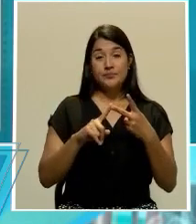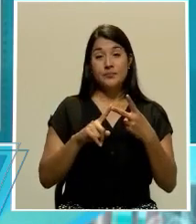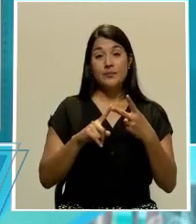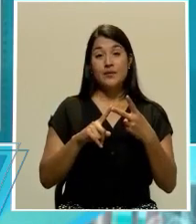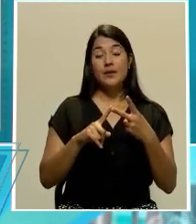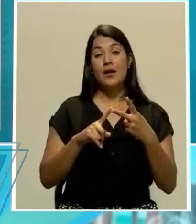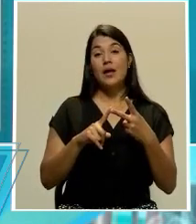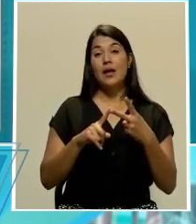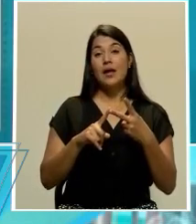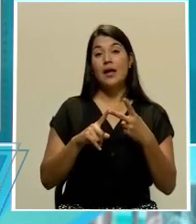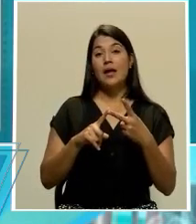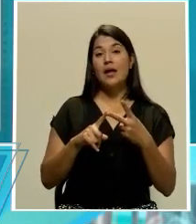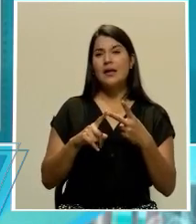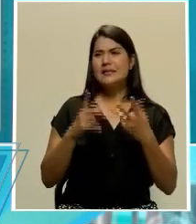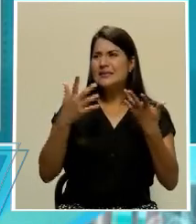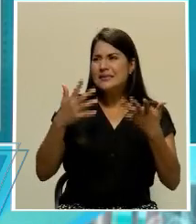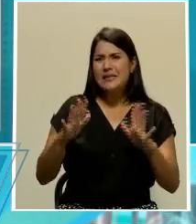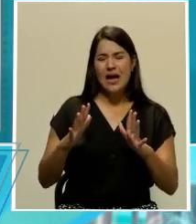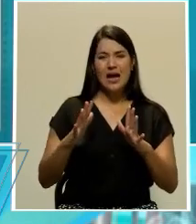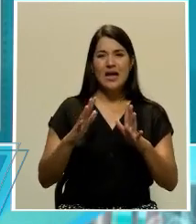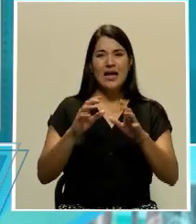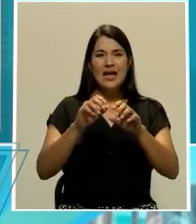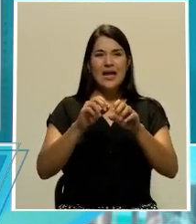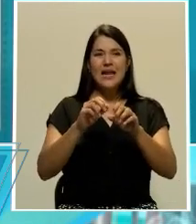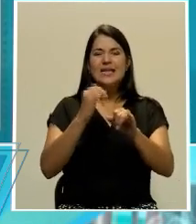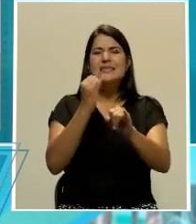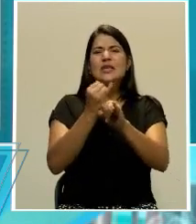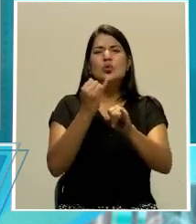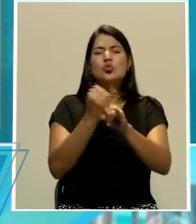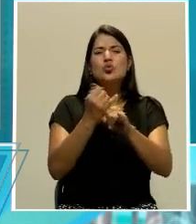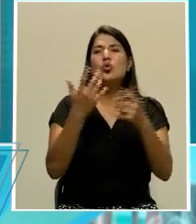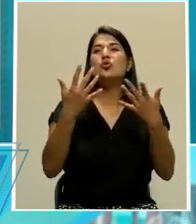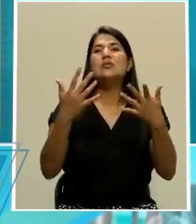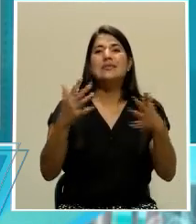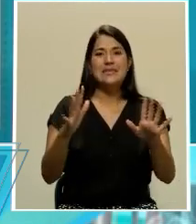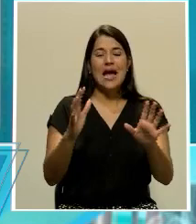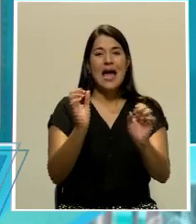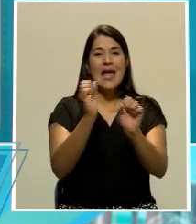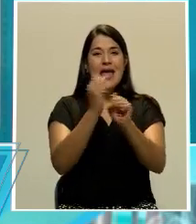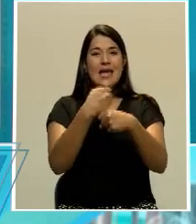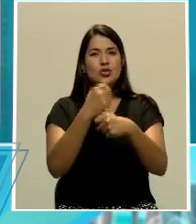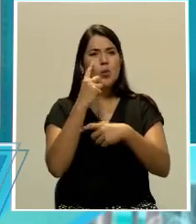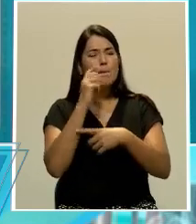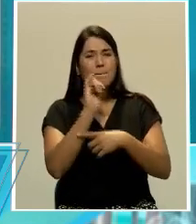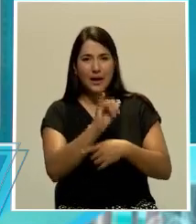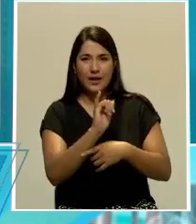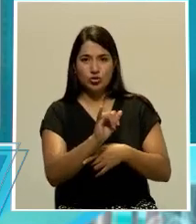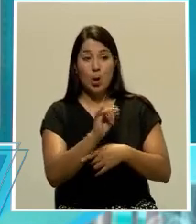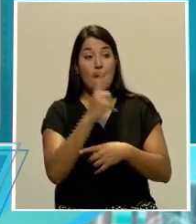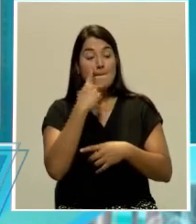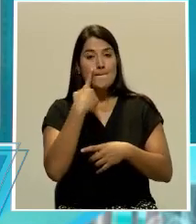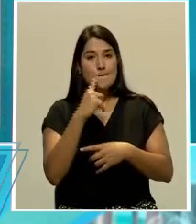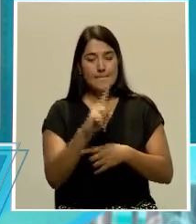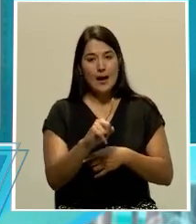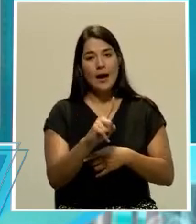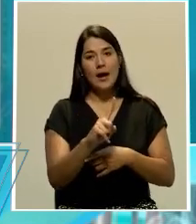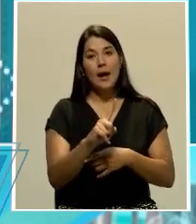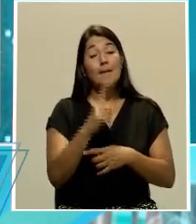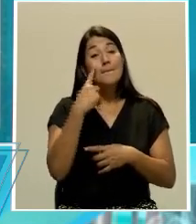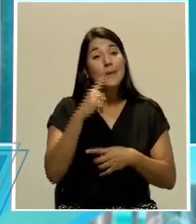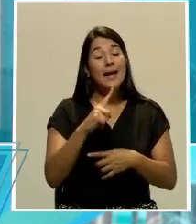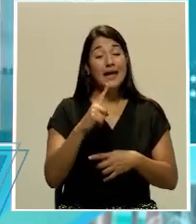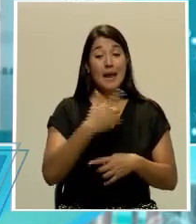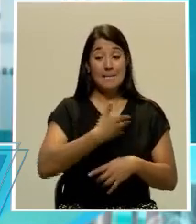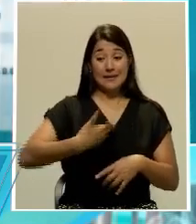porque la arquitectura institucional está diseñada para eso, para que el presidente de la república tenga su propio medio de transporte, ¿verdad? Hay medios de